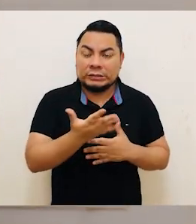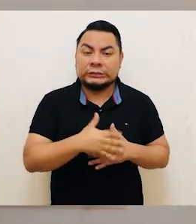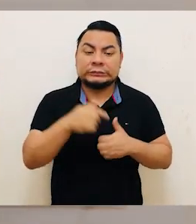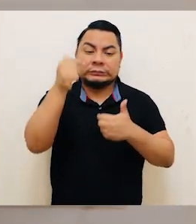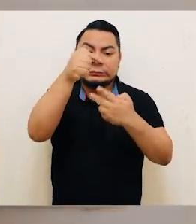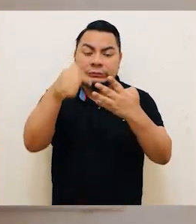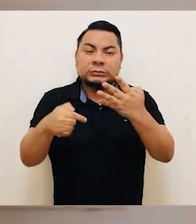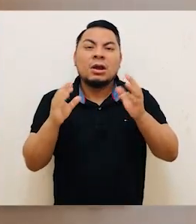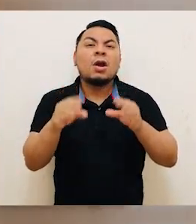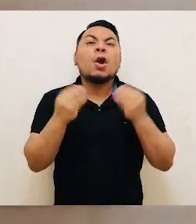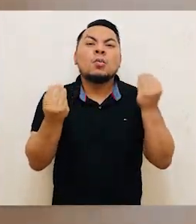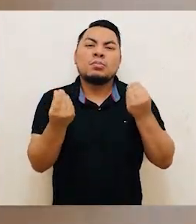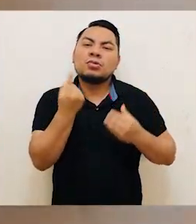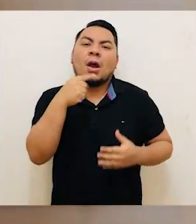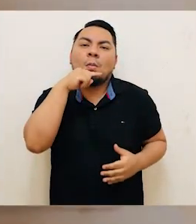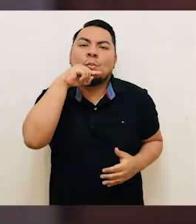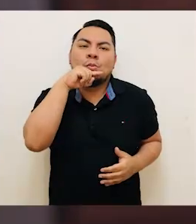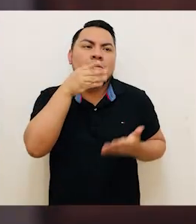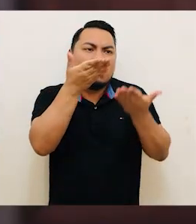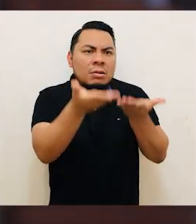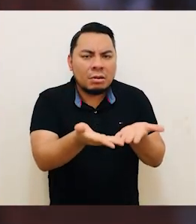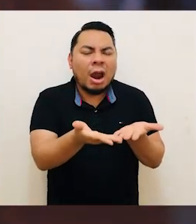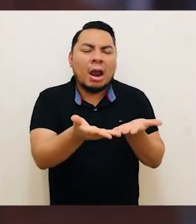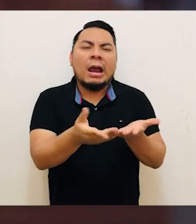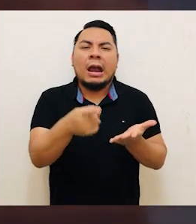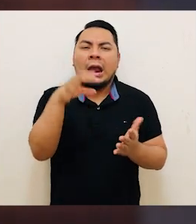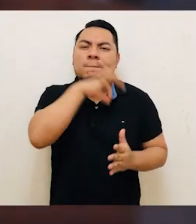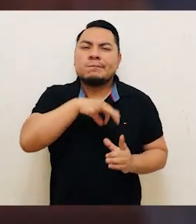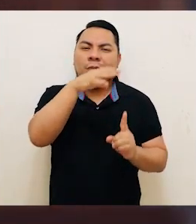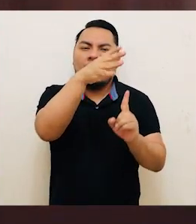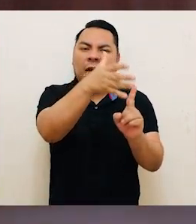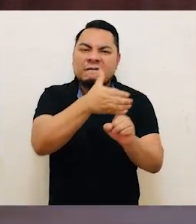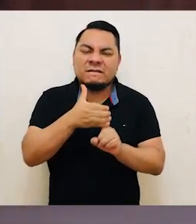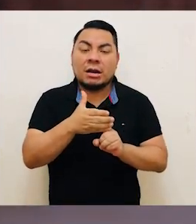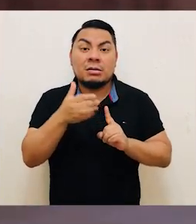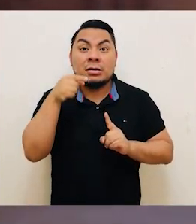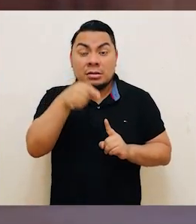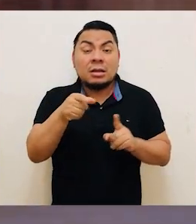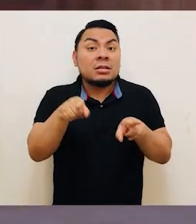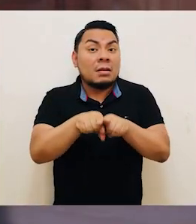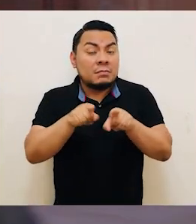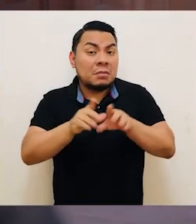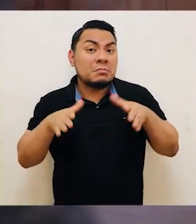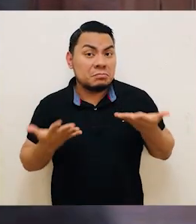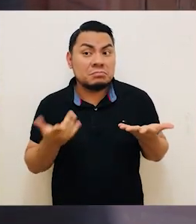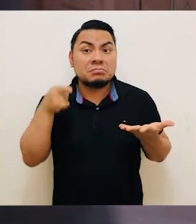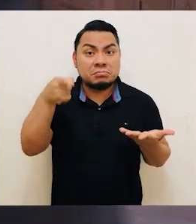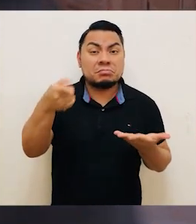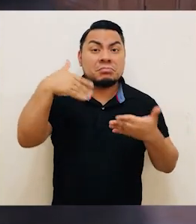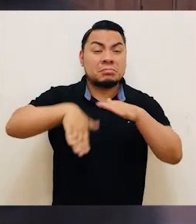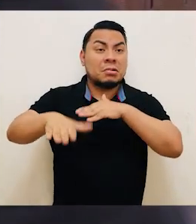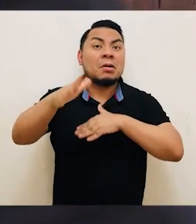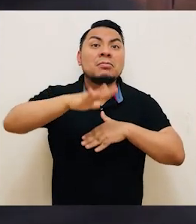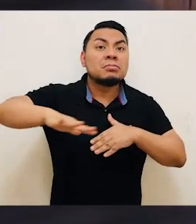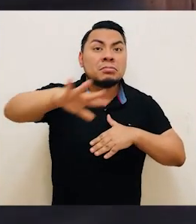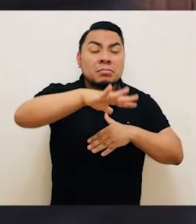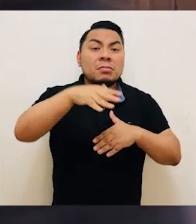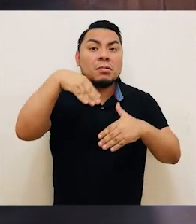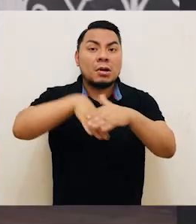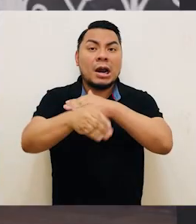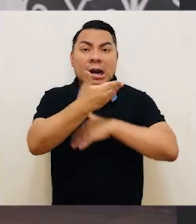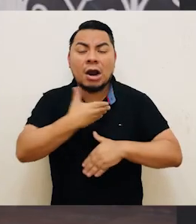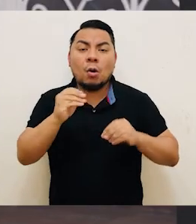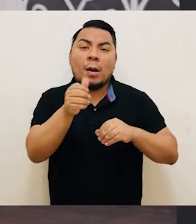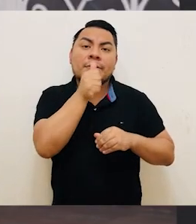Asimismo, también quiero resaltar que esto puede suceder tanto en el ámbito público como privado. Quiere decir que esto puede suceder en tu